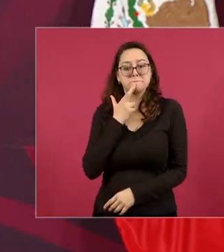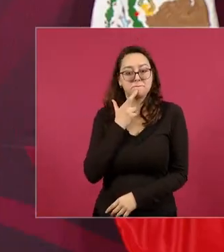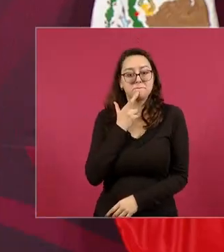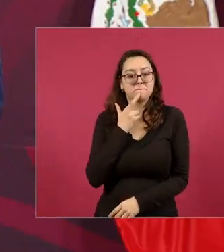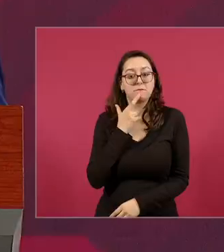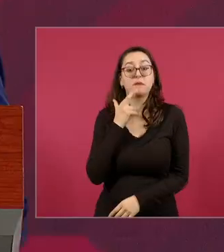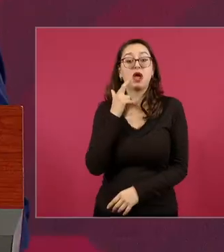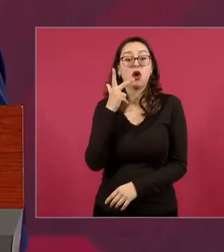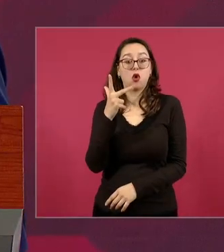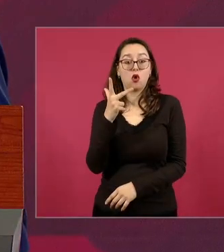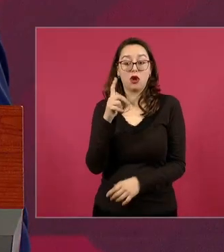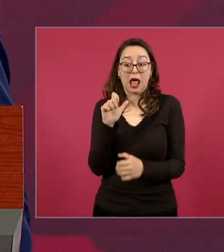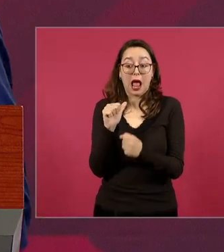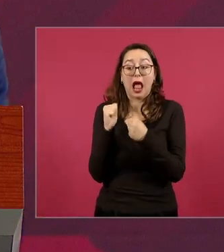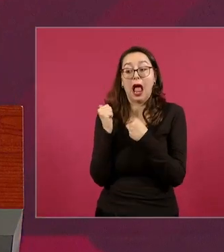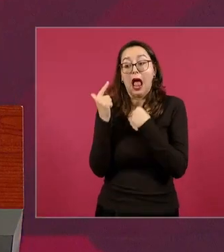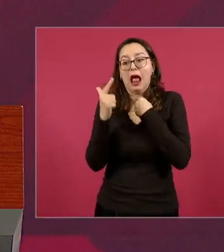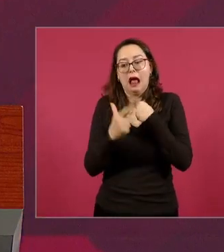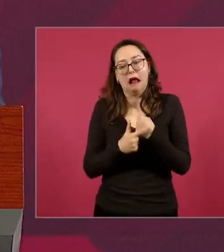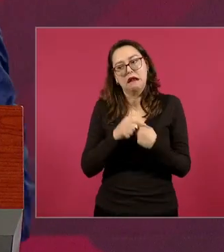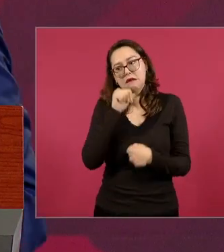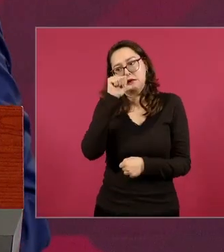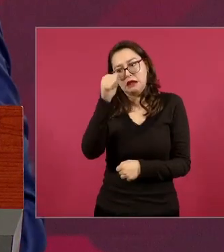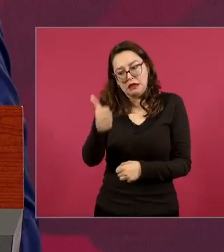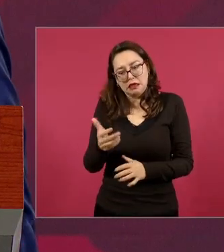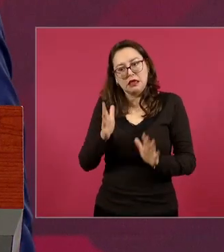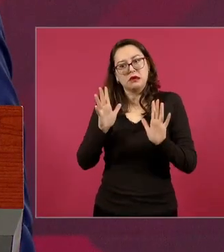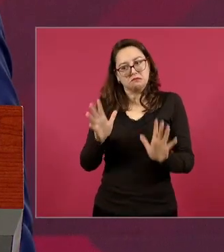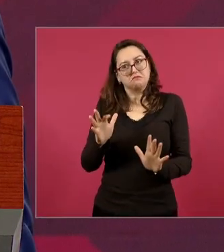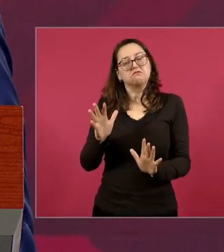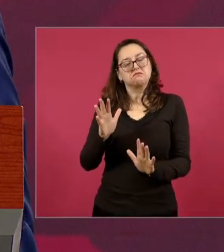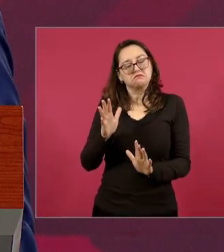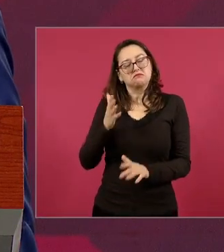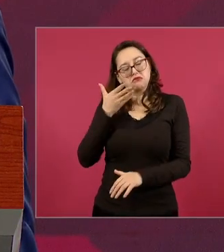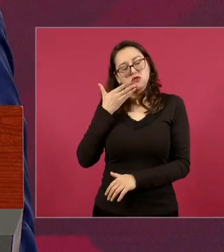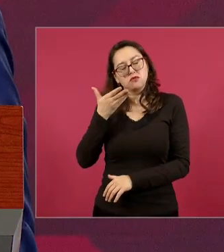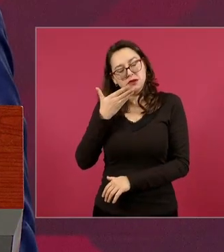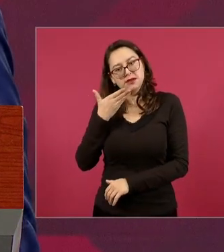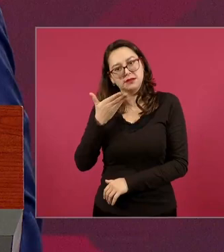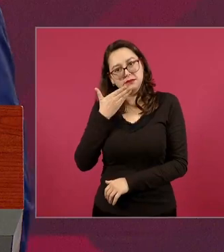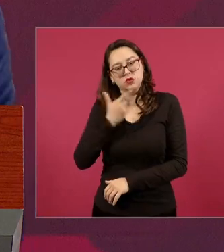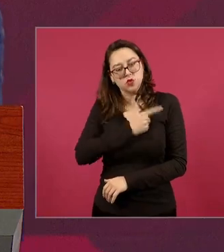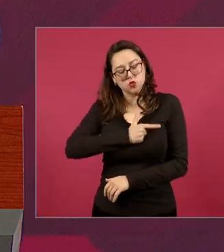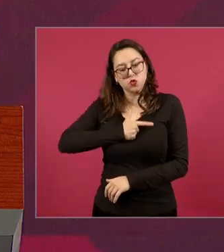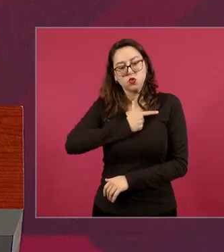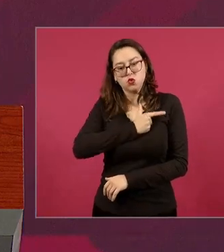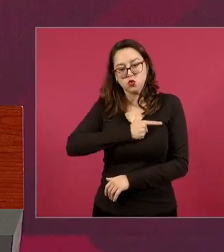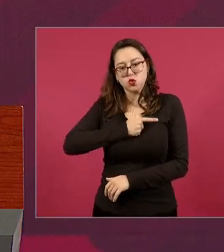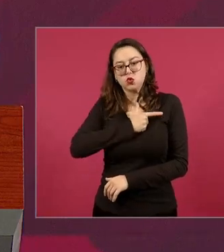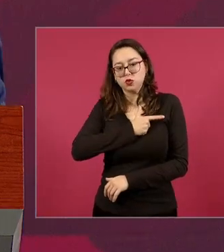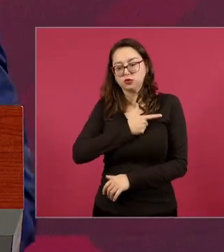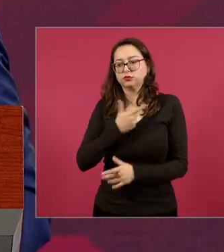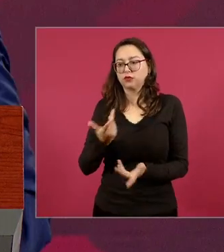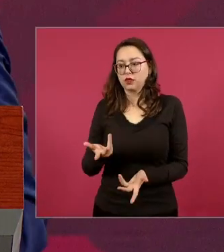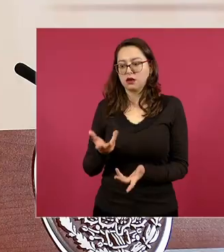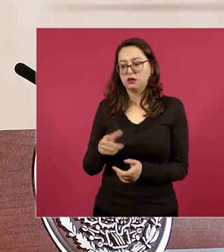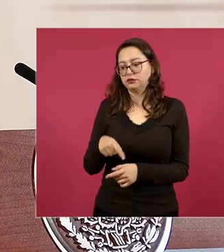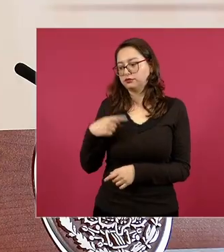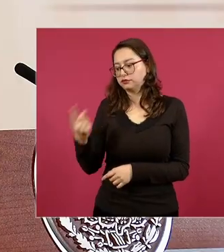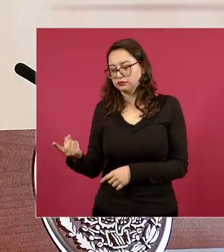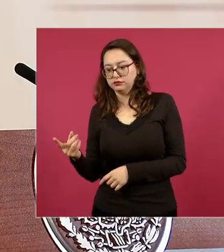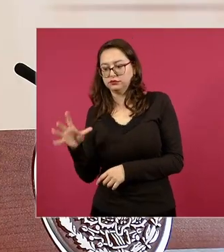un paso que lo celebro lo de liberar rehenes